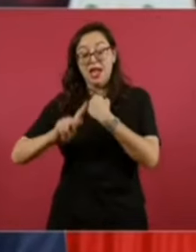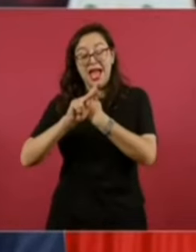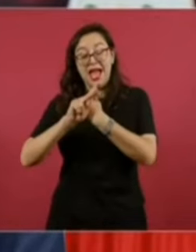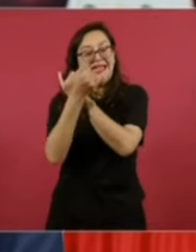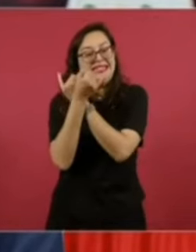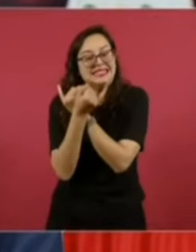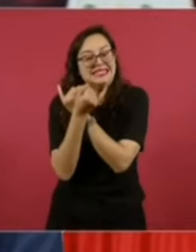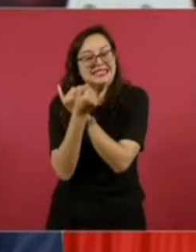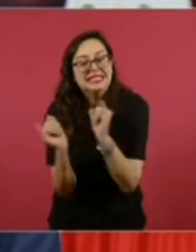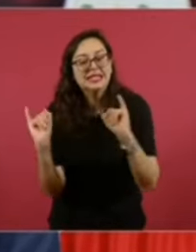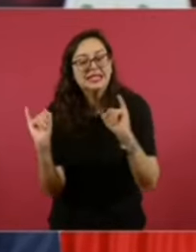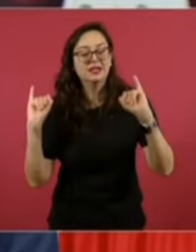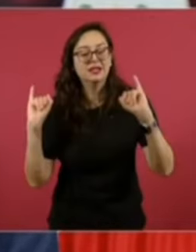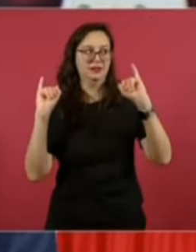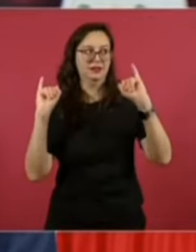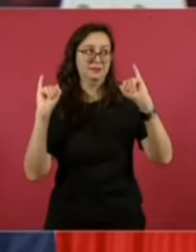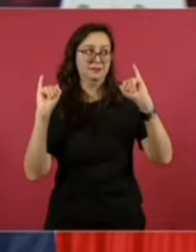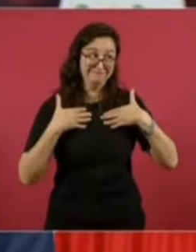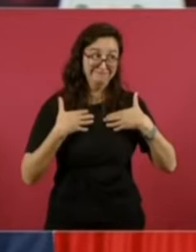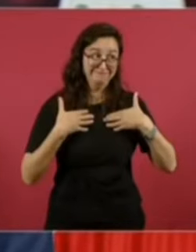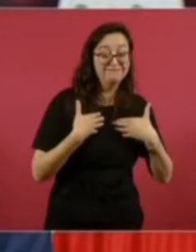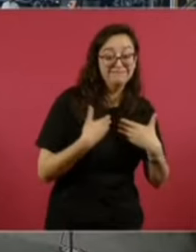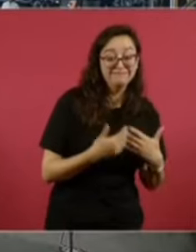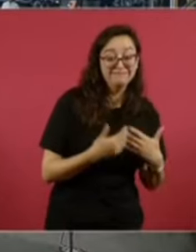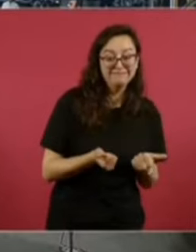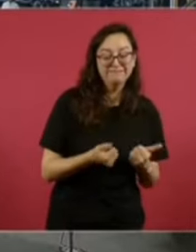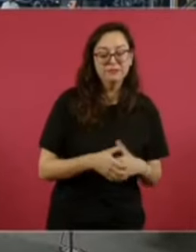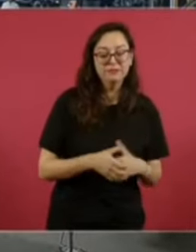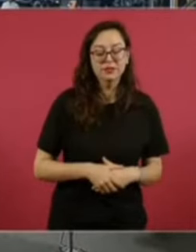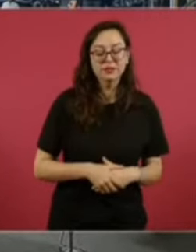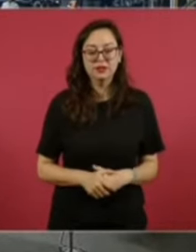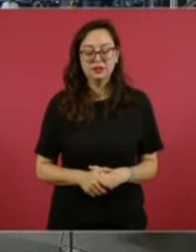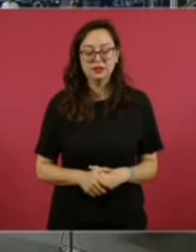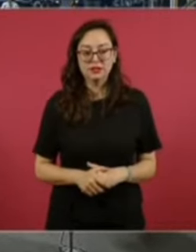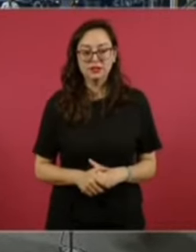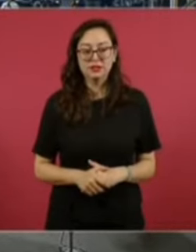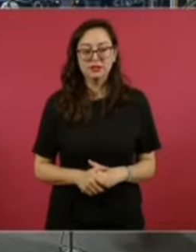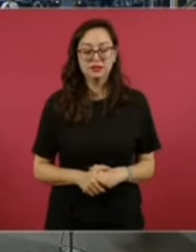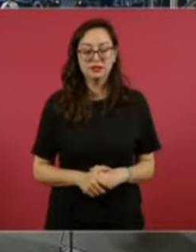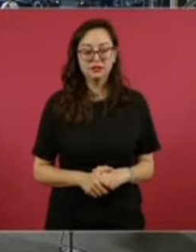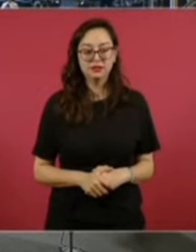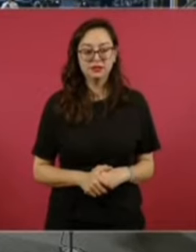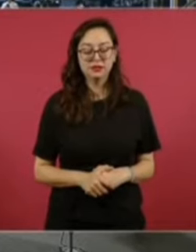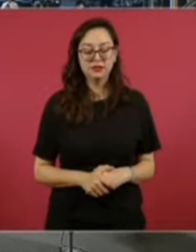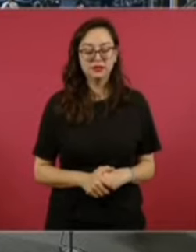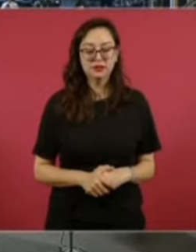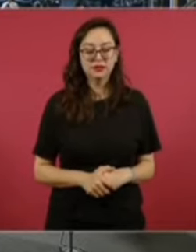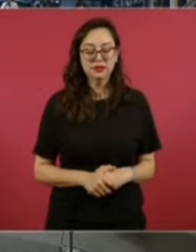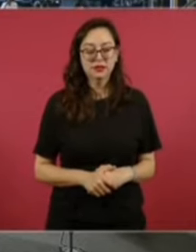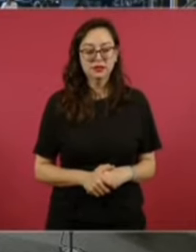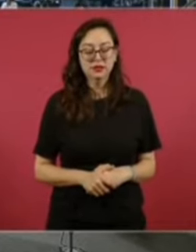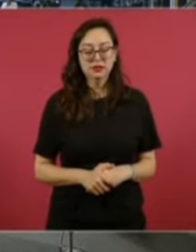¿El presidente de Unidos, entonces, es de alguna manera corresponsable de la presencia que se vive en el sindicato?